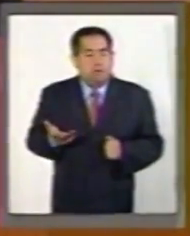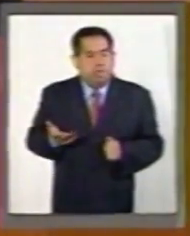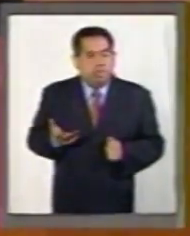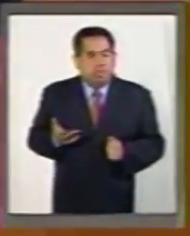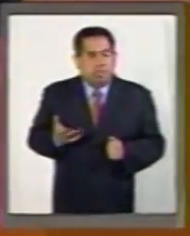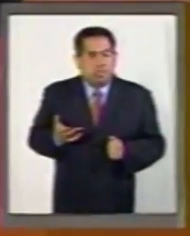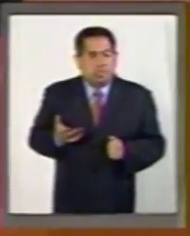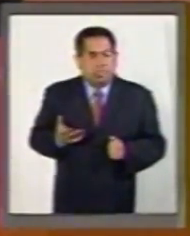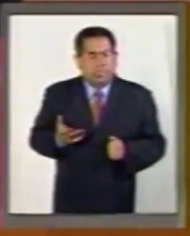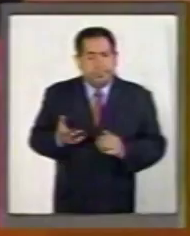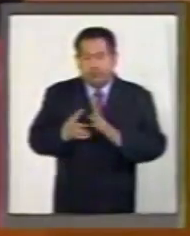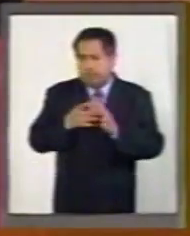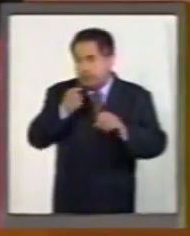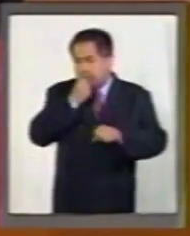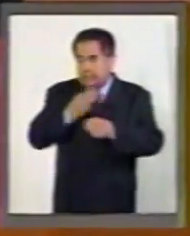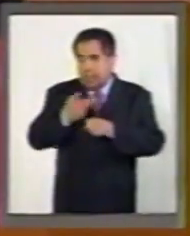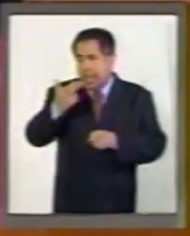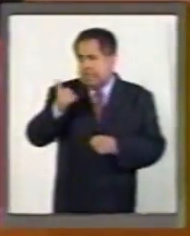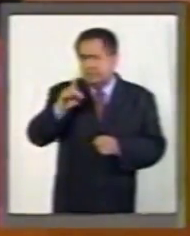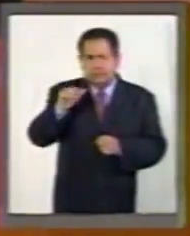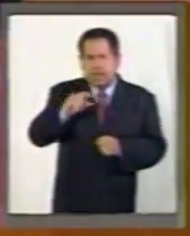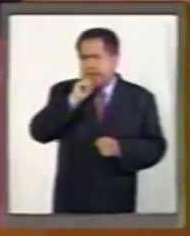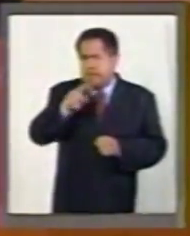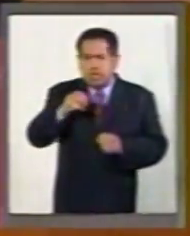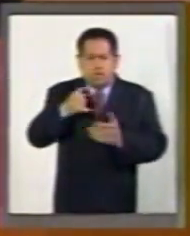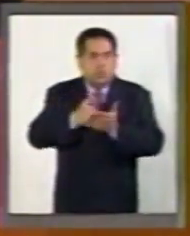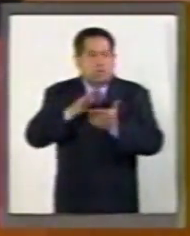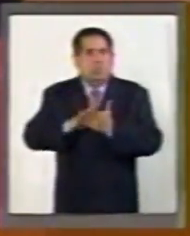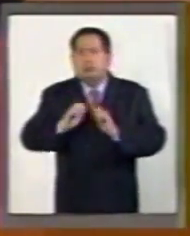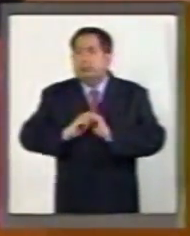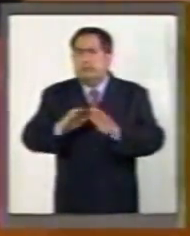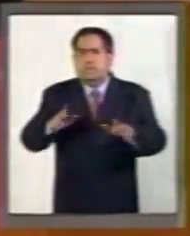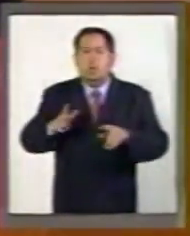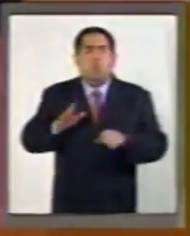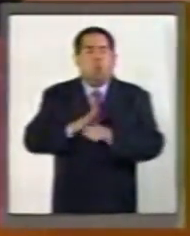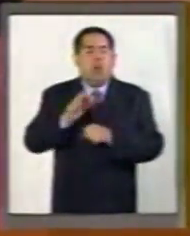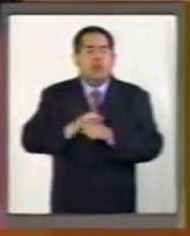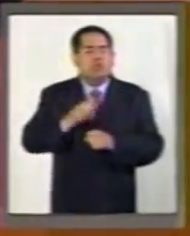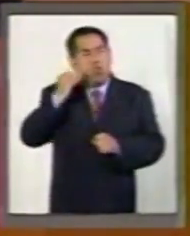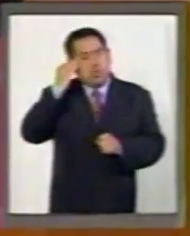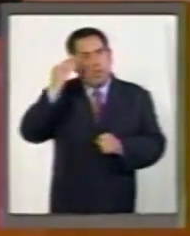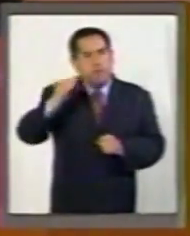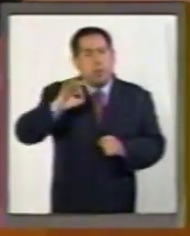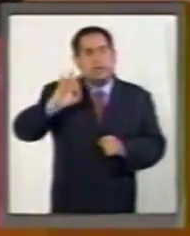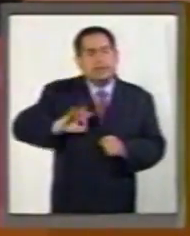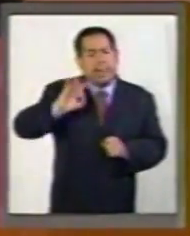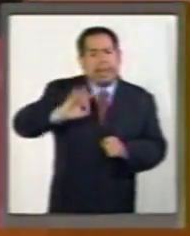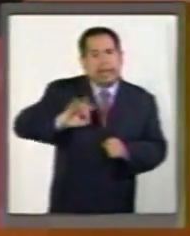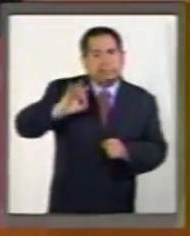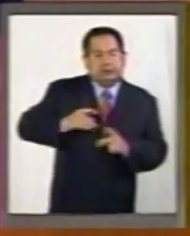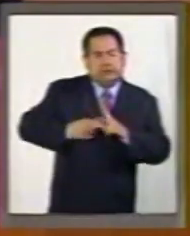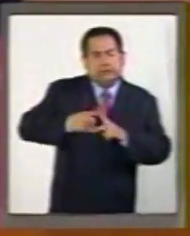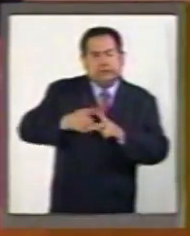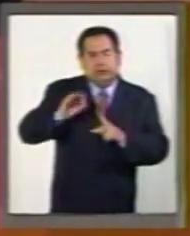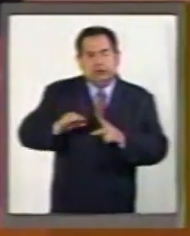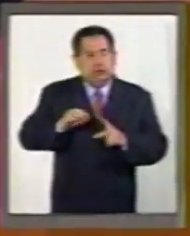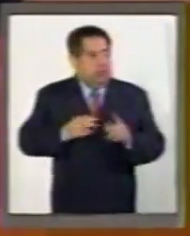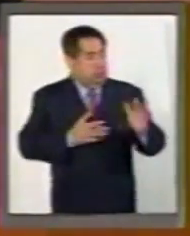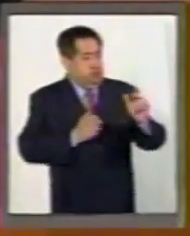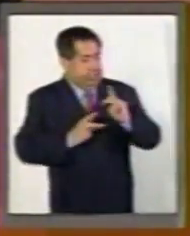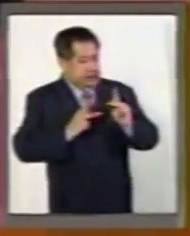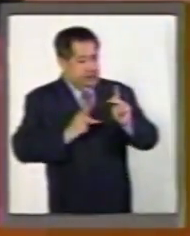La Secretaría de Hacienda también publica a qué plazo y a qué tasa de interés fueron